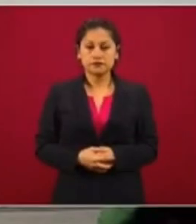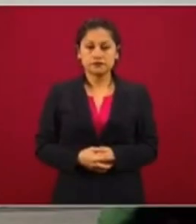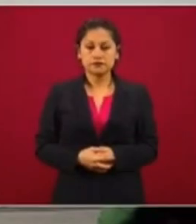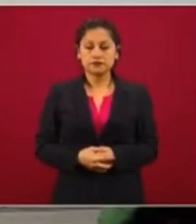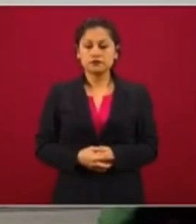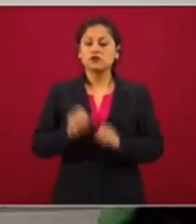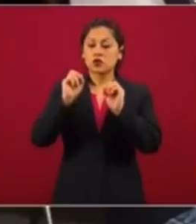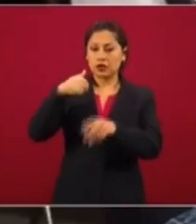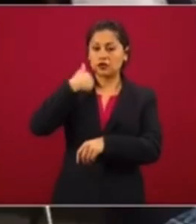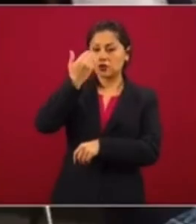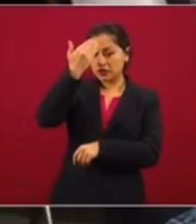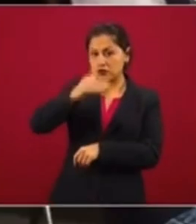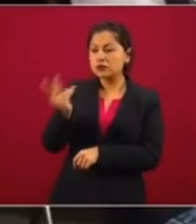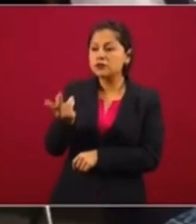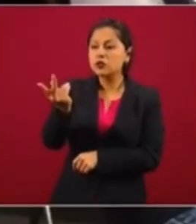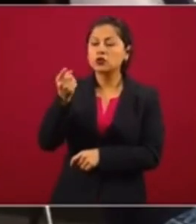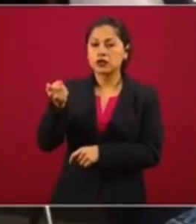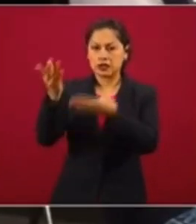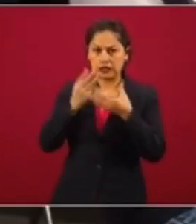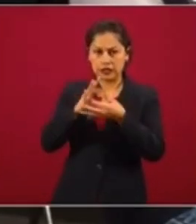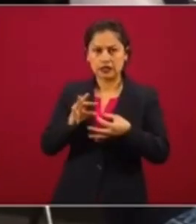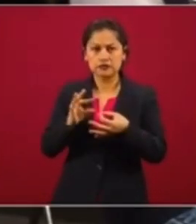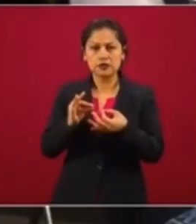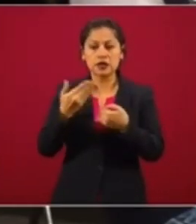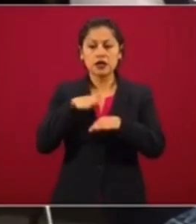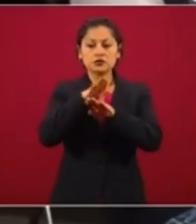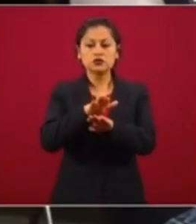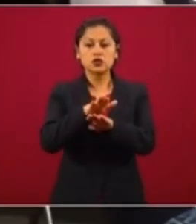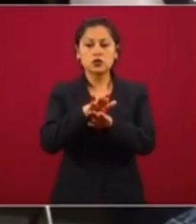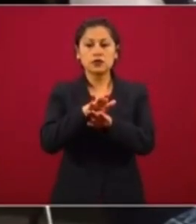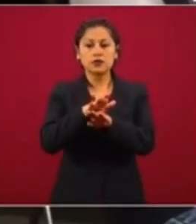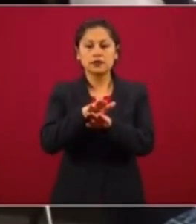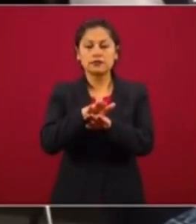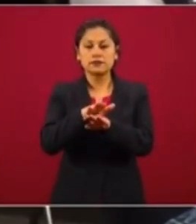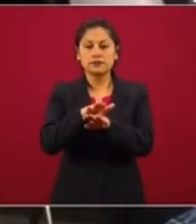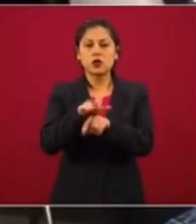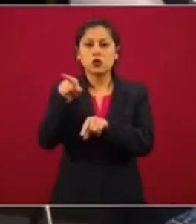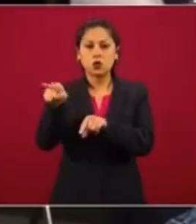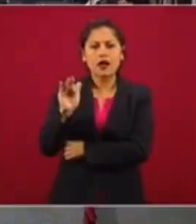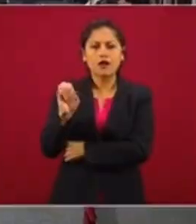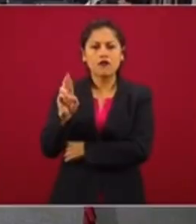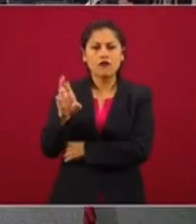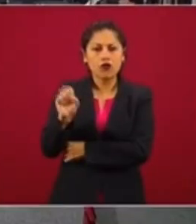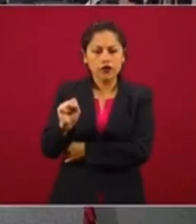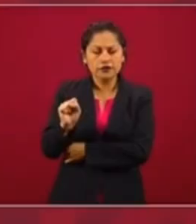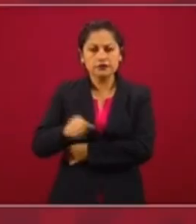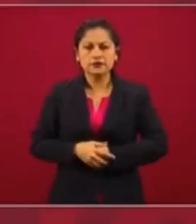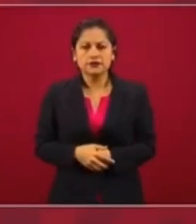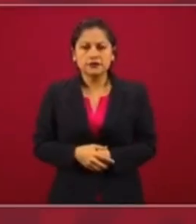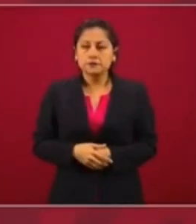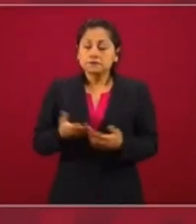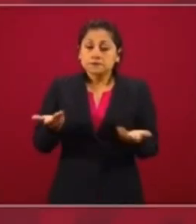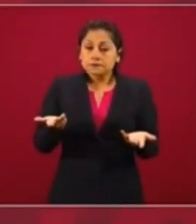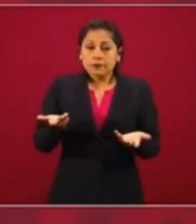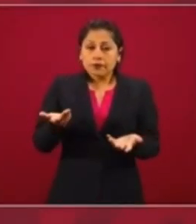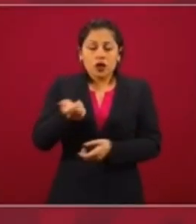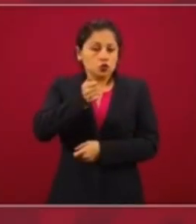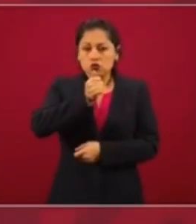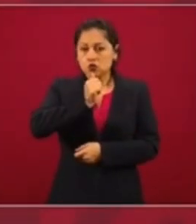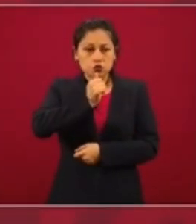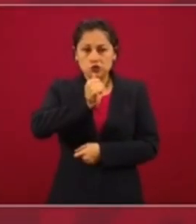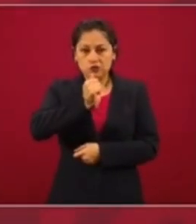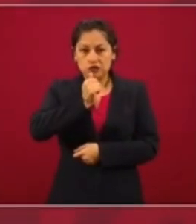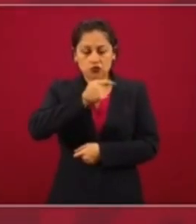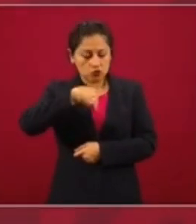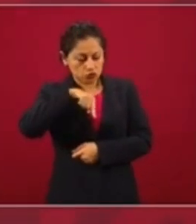Quería preguntarle también si podría darnos detalles acerca de la modificación que propondrá para el sistema de Afores. Todavía no tenemos